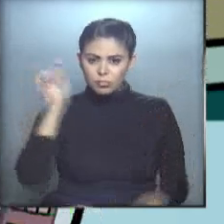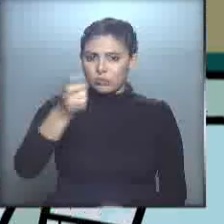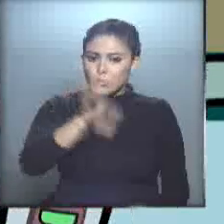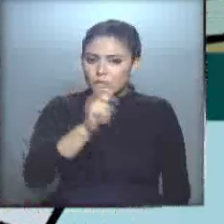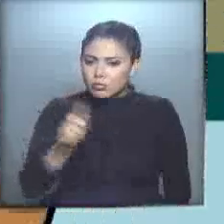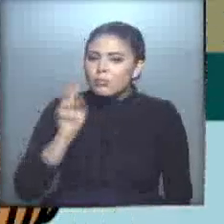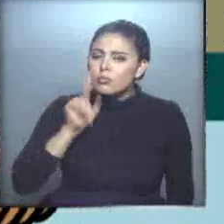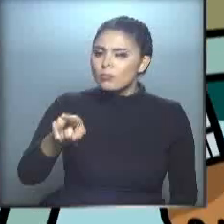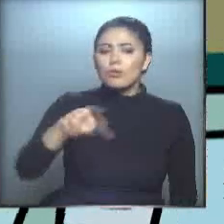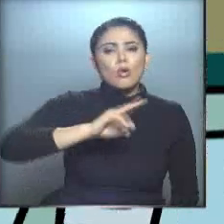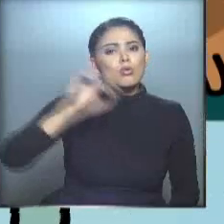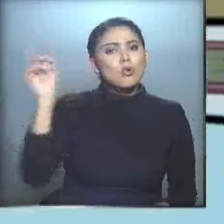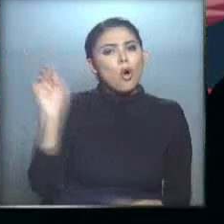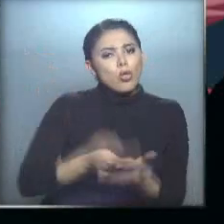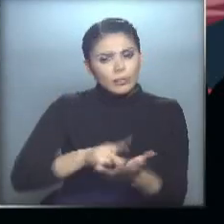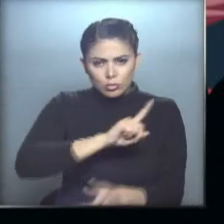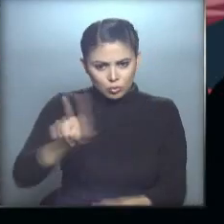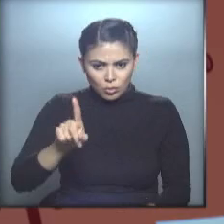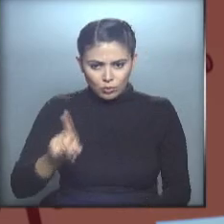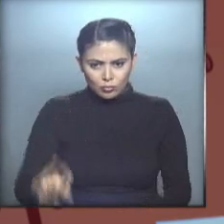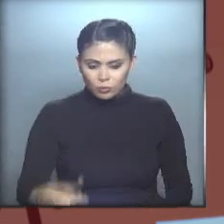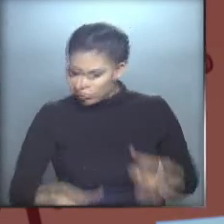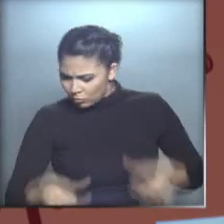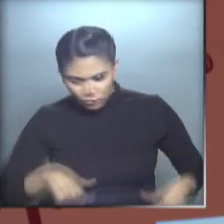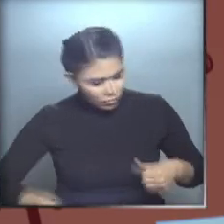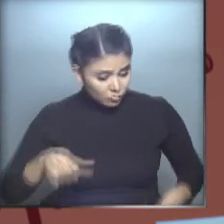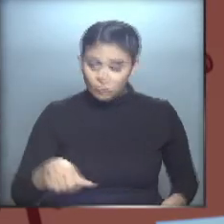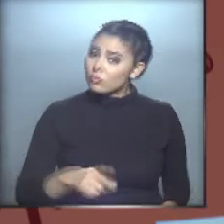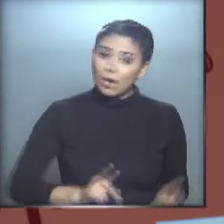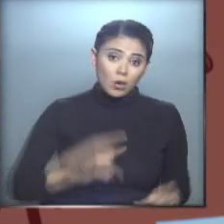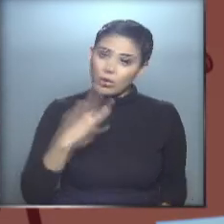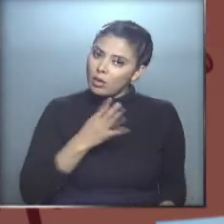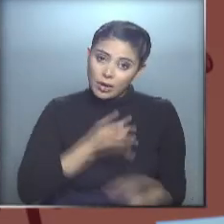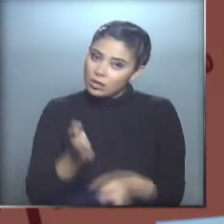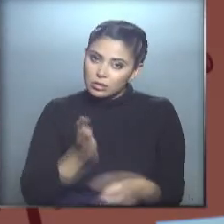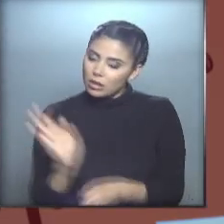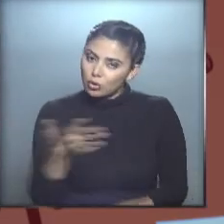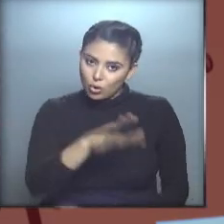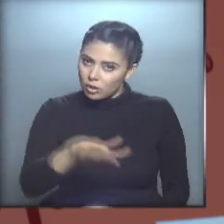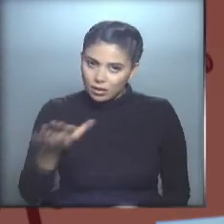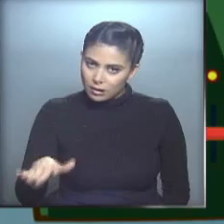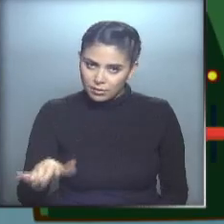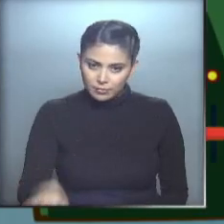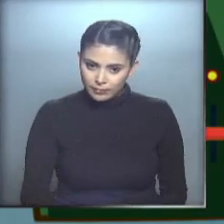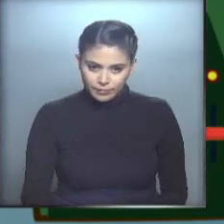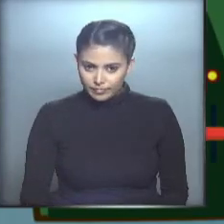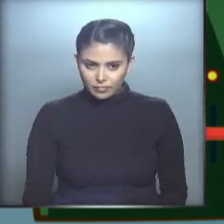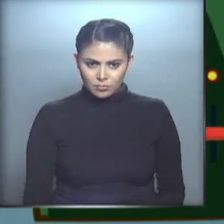¡Y que no se vuelva a repetir! Alguien tiene que ponerle límites a estos niños.